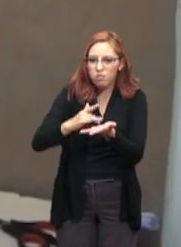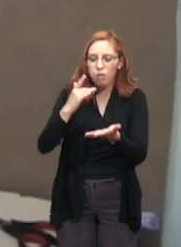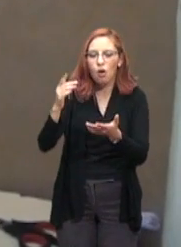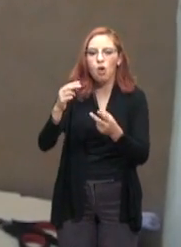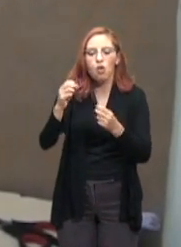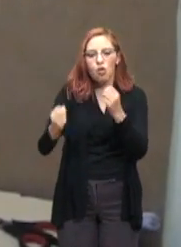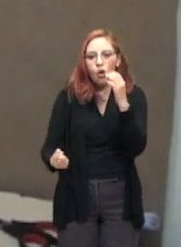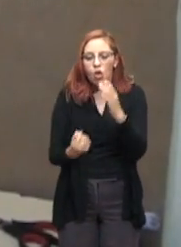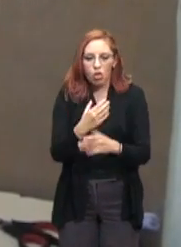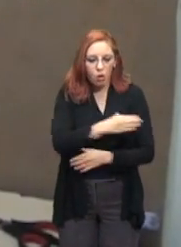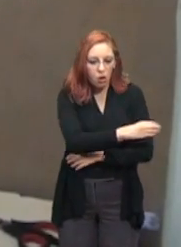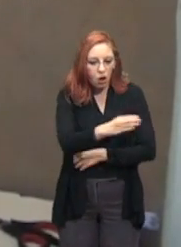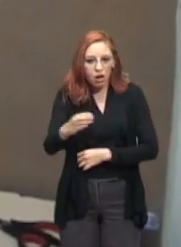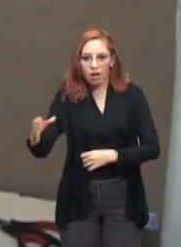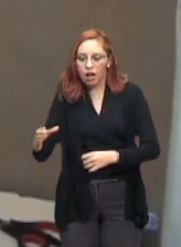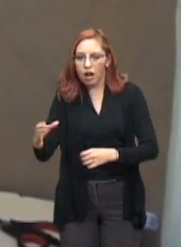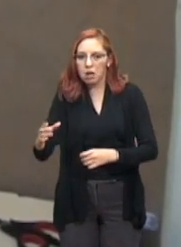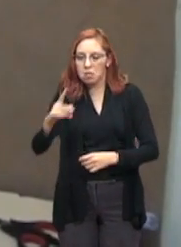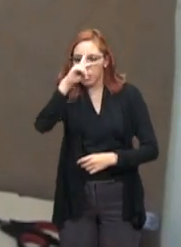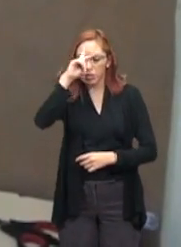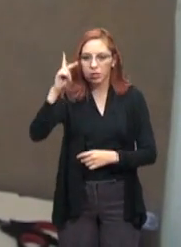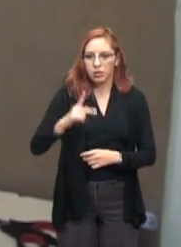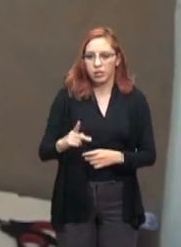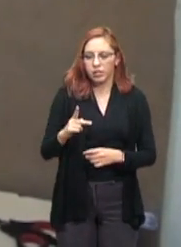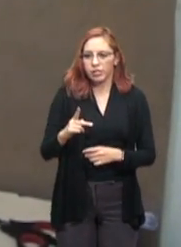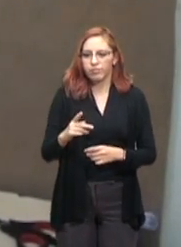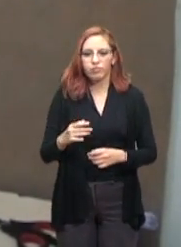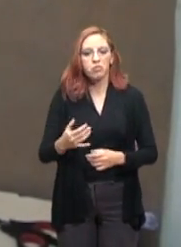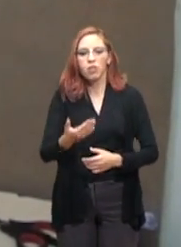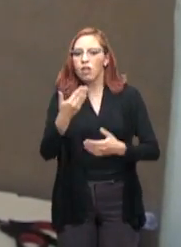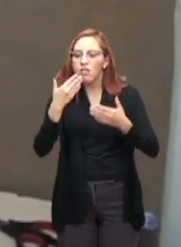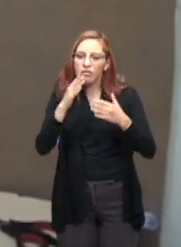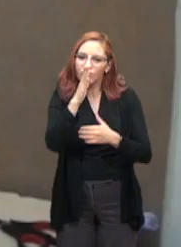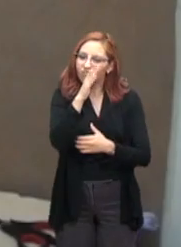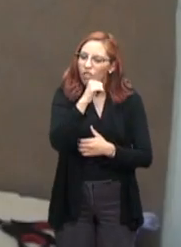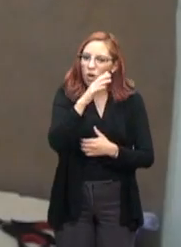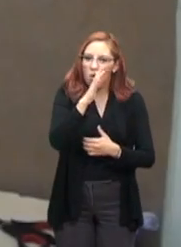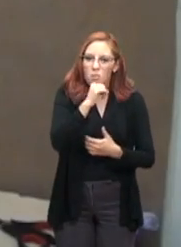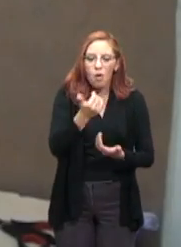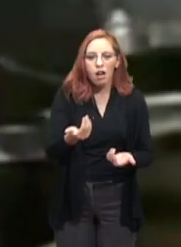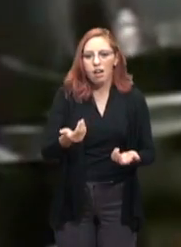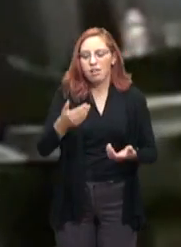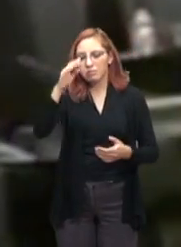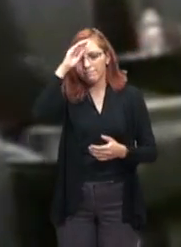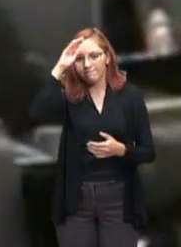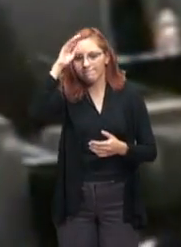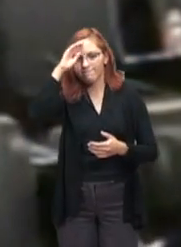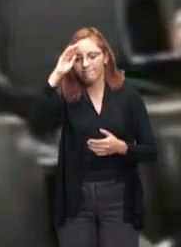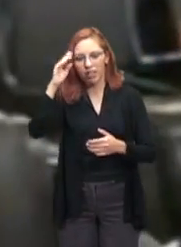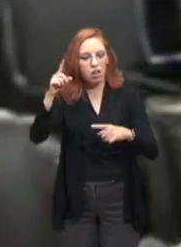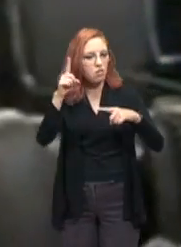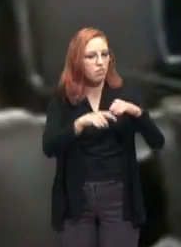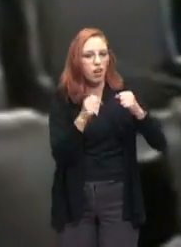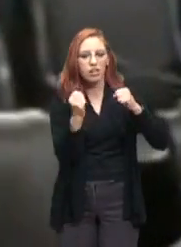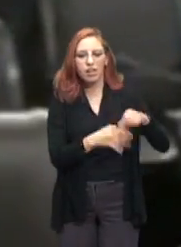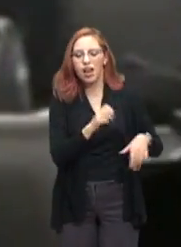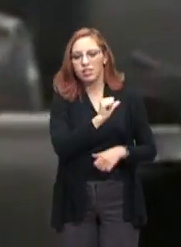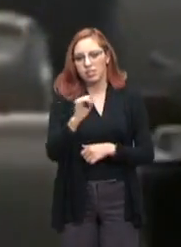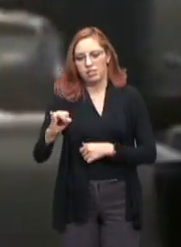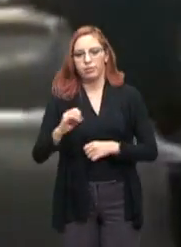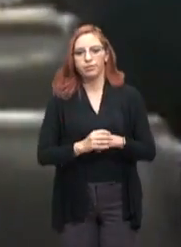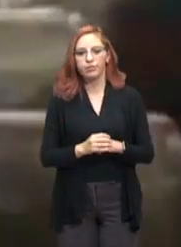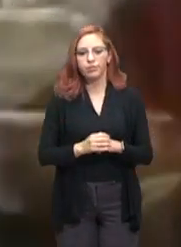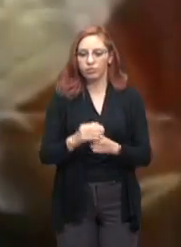del campo, del campo mexicano. Es inconcebible que se pierdan de esta manera. Al respecto, el presidente de nuestro